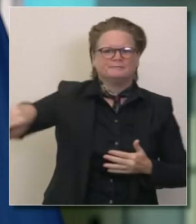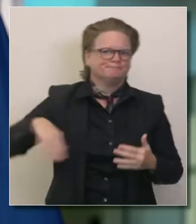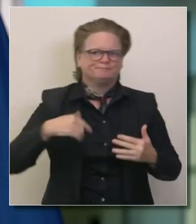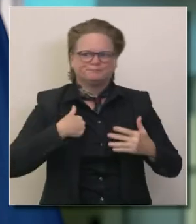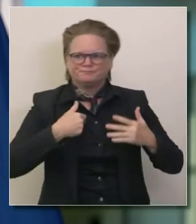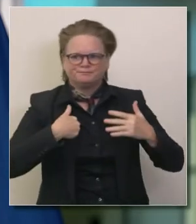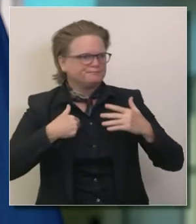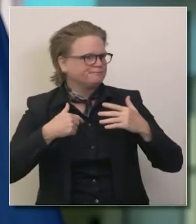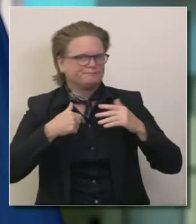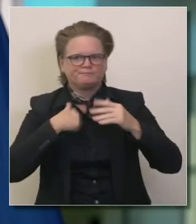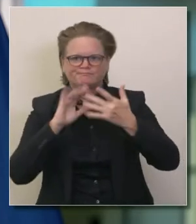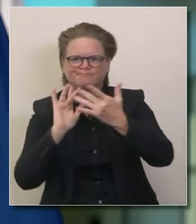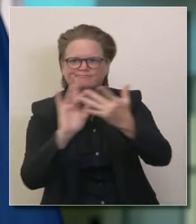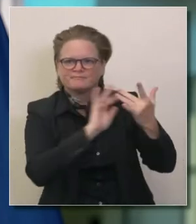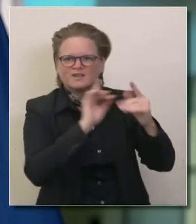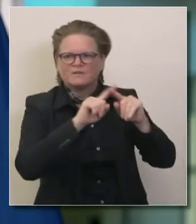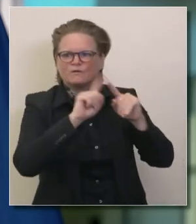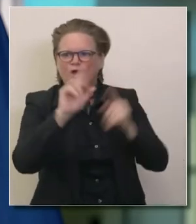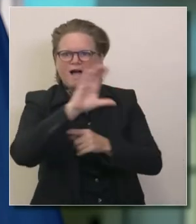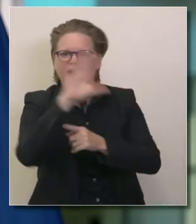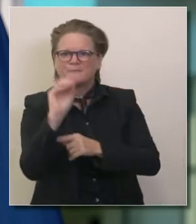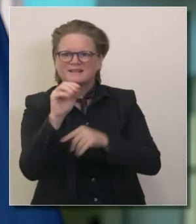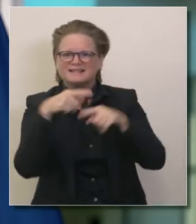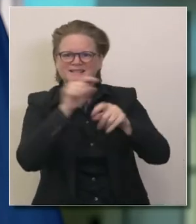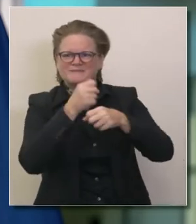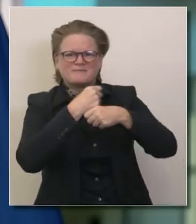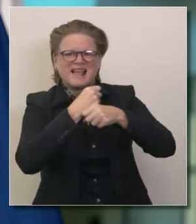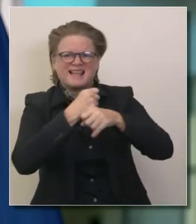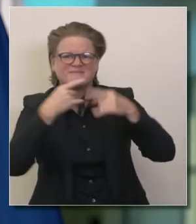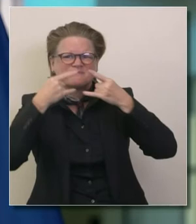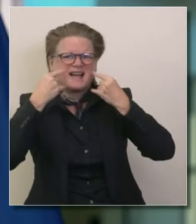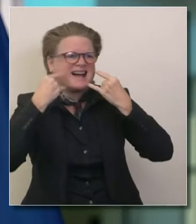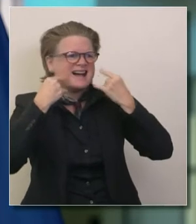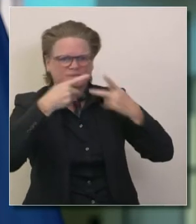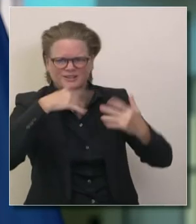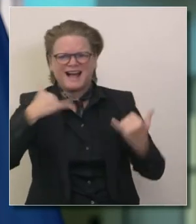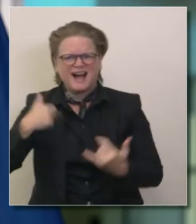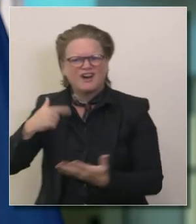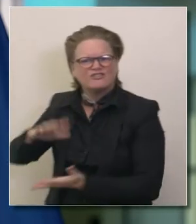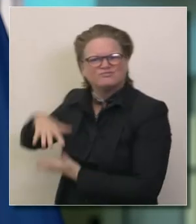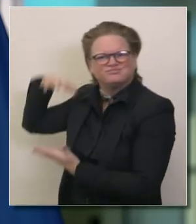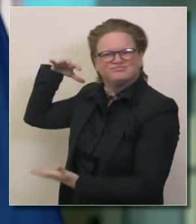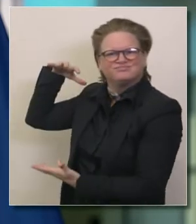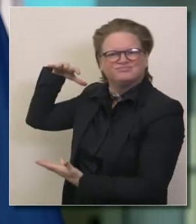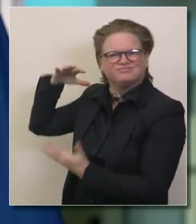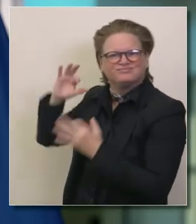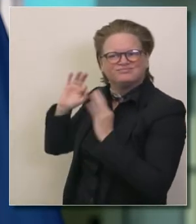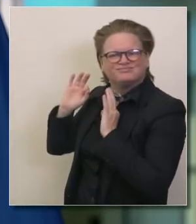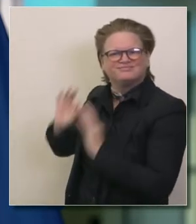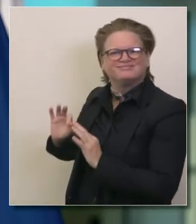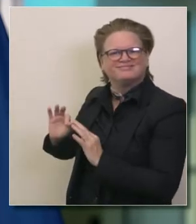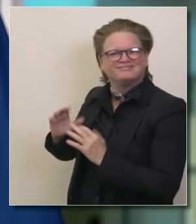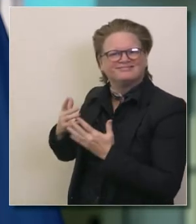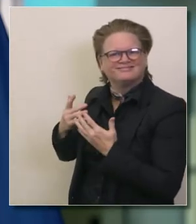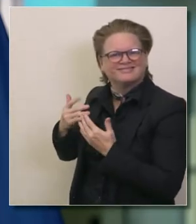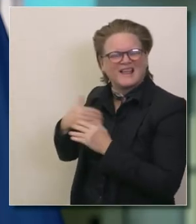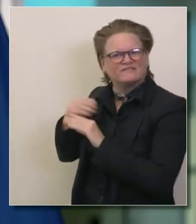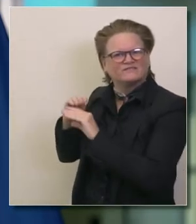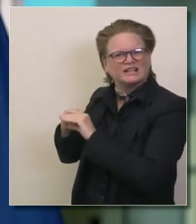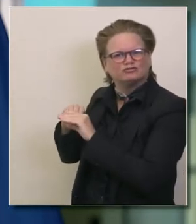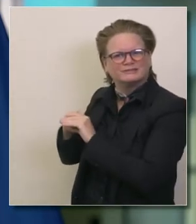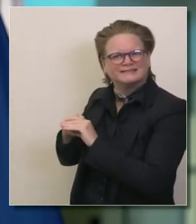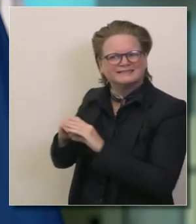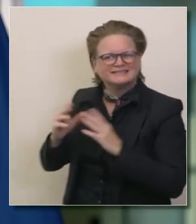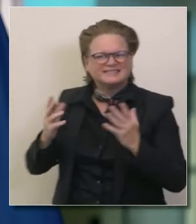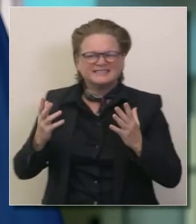personal incluso tal vez recuerde usted que en el pico hace cuatro semanas teníamos 40 millones mascarillas en el 95